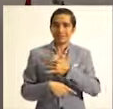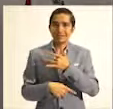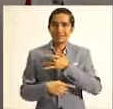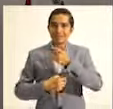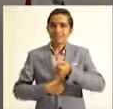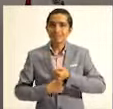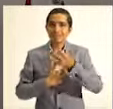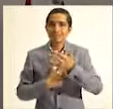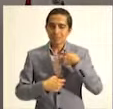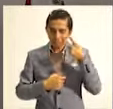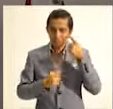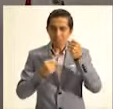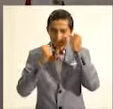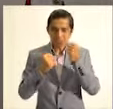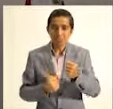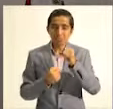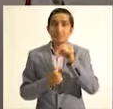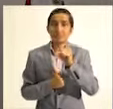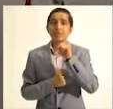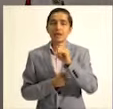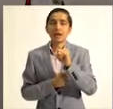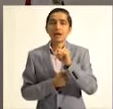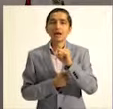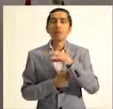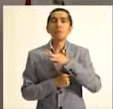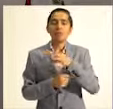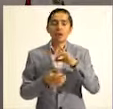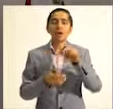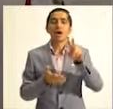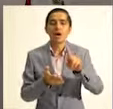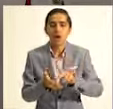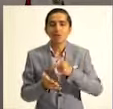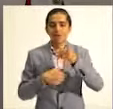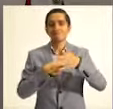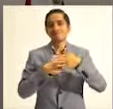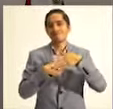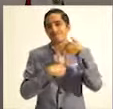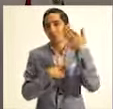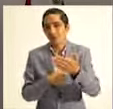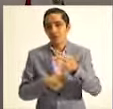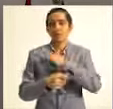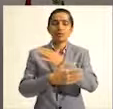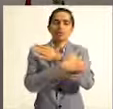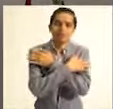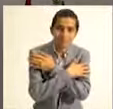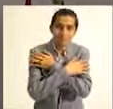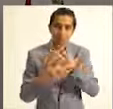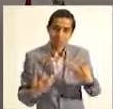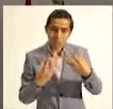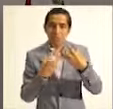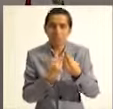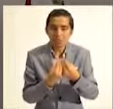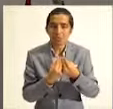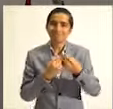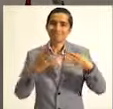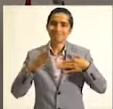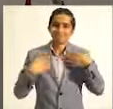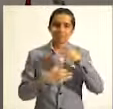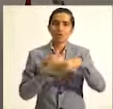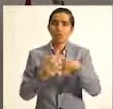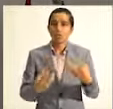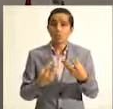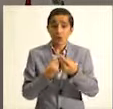sentimientos y estoy seguro que regresará el momento de abrazarnos, de juntarnos y de celebrar